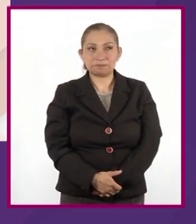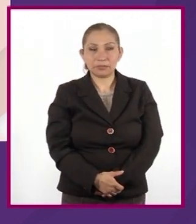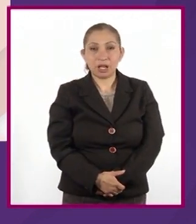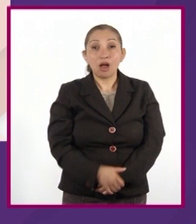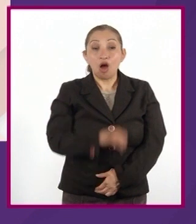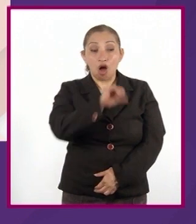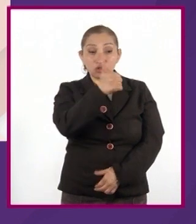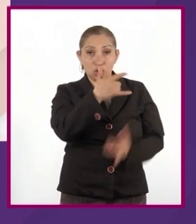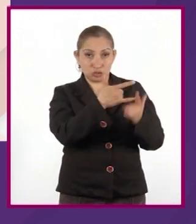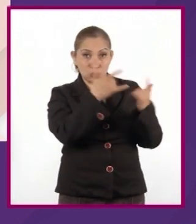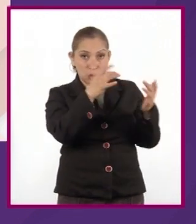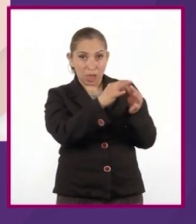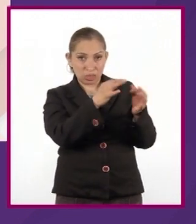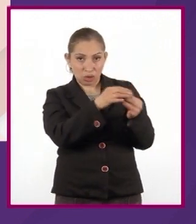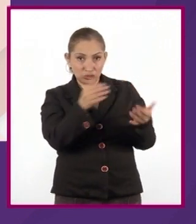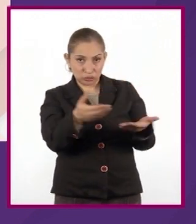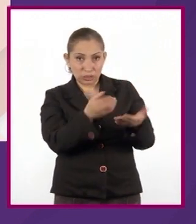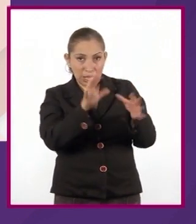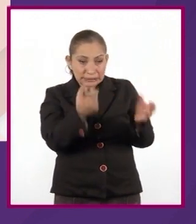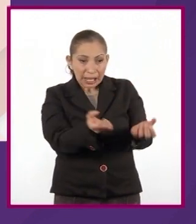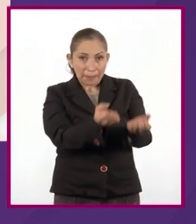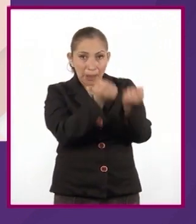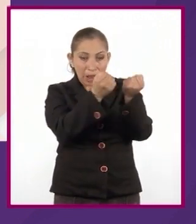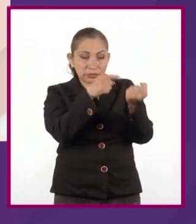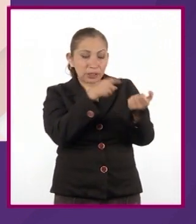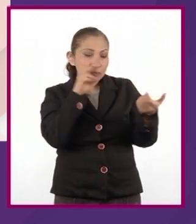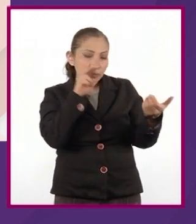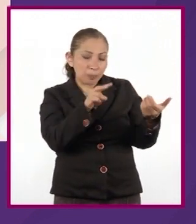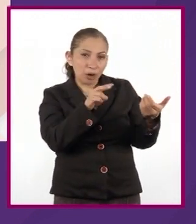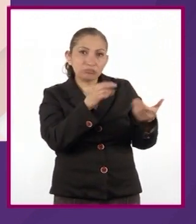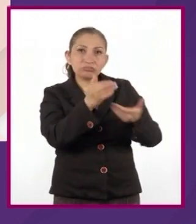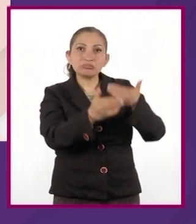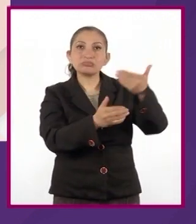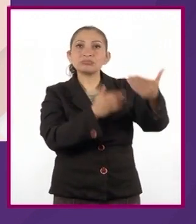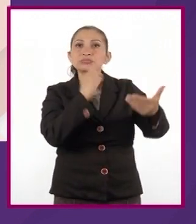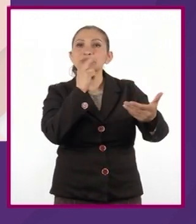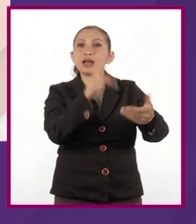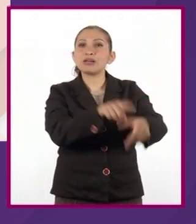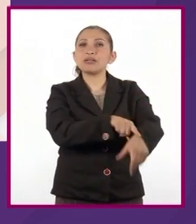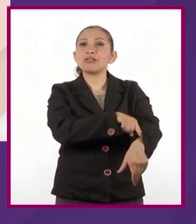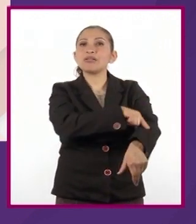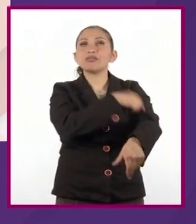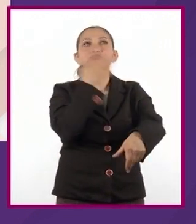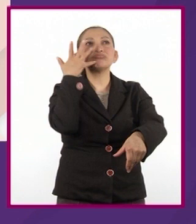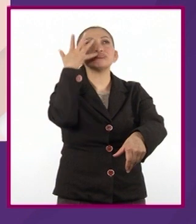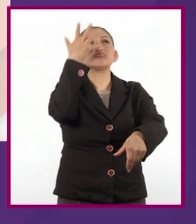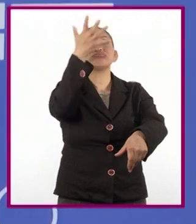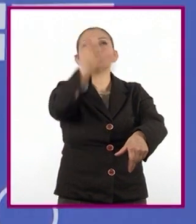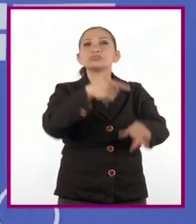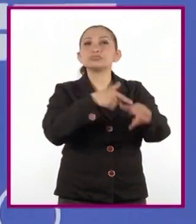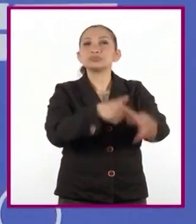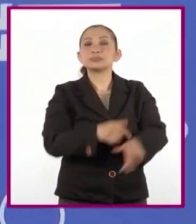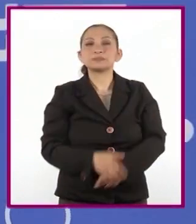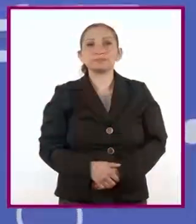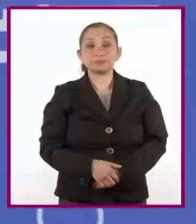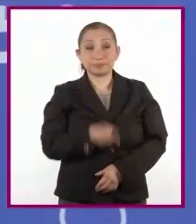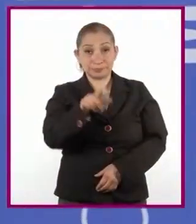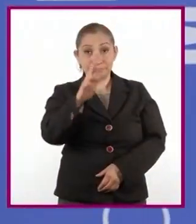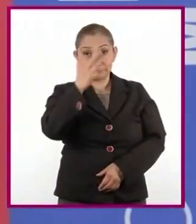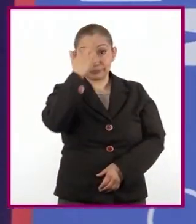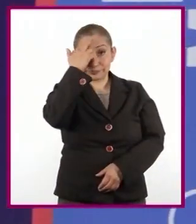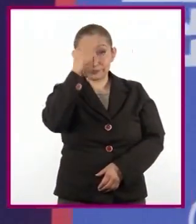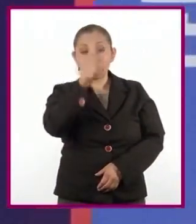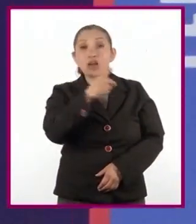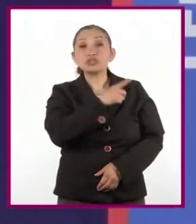cuentos restantes en cambio parecieron tomar aliento para una larga vida. Les recuerdo